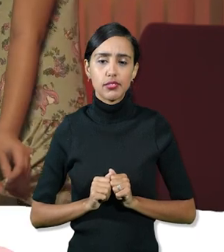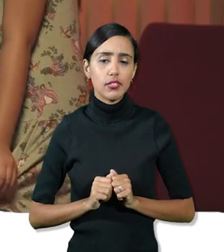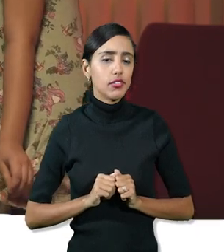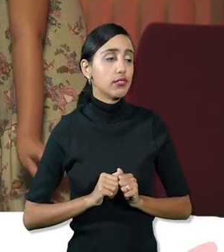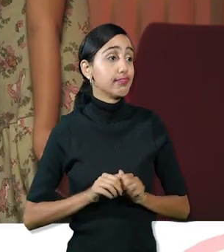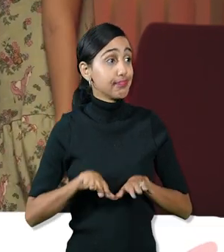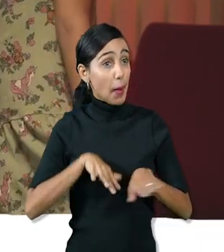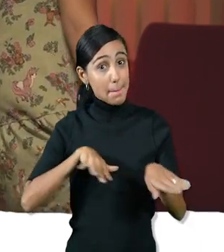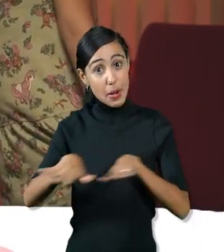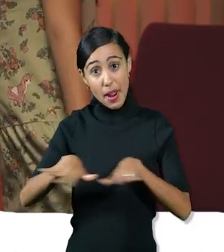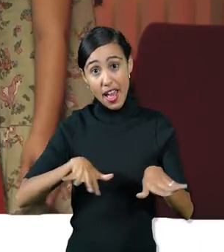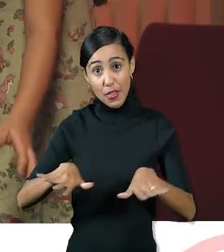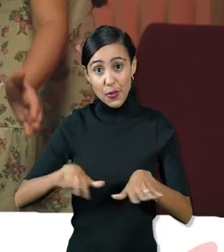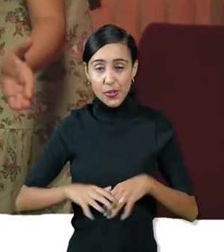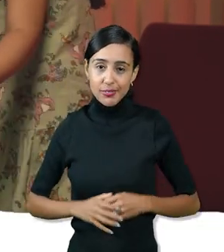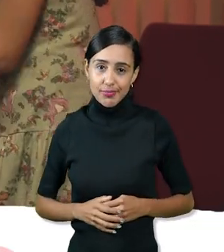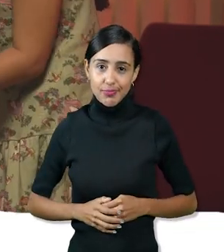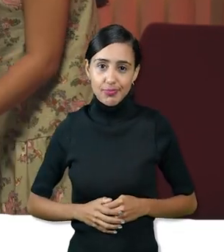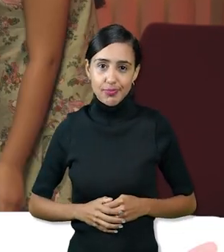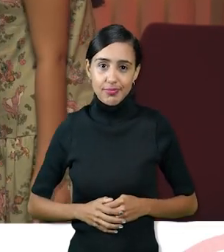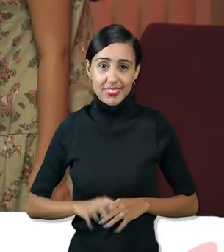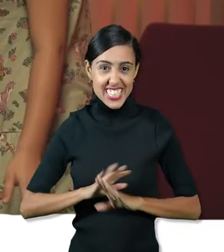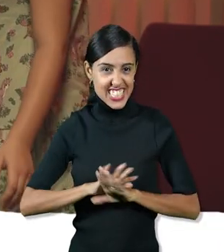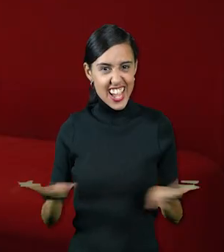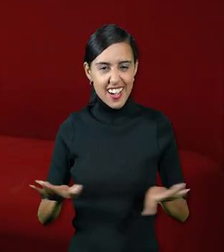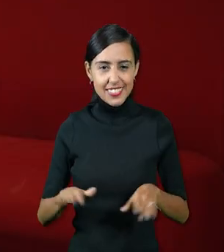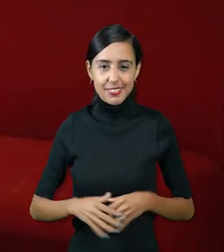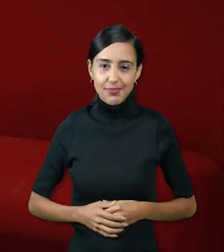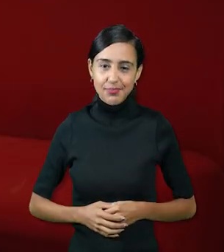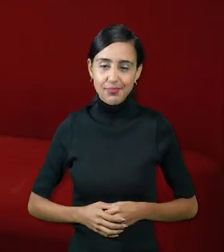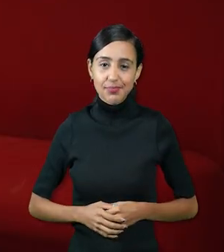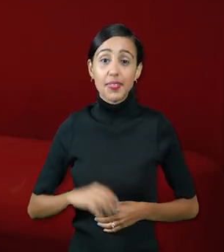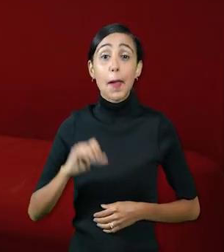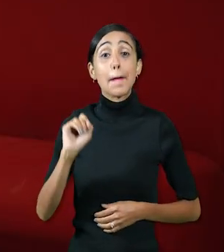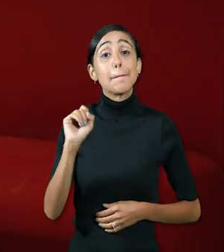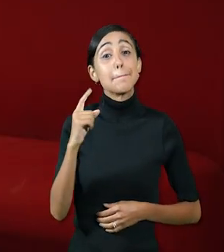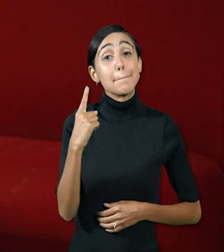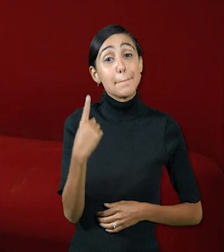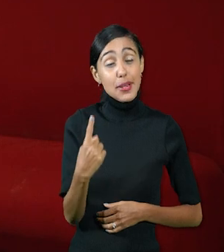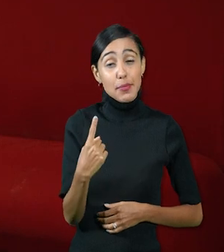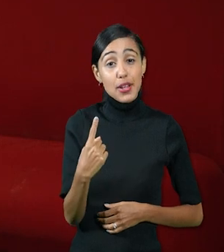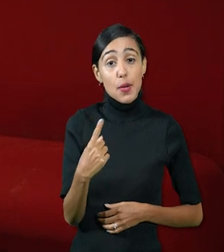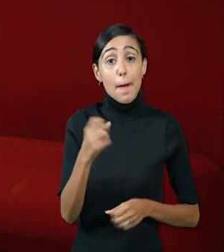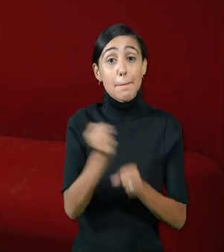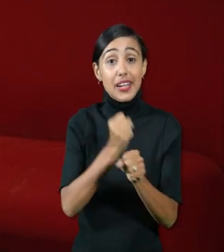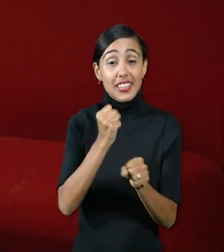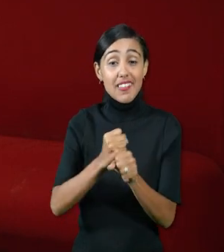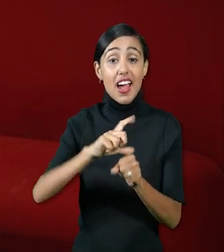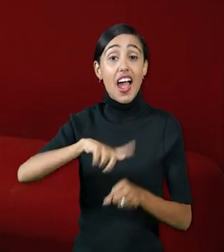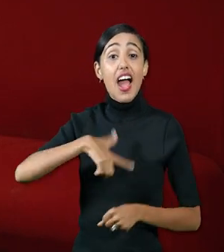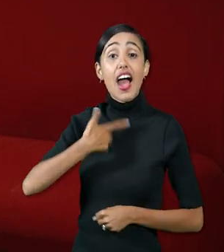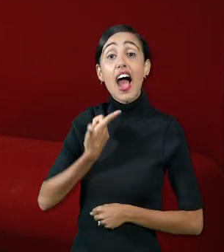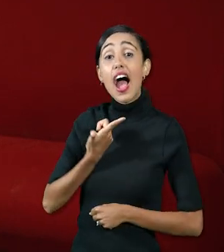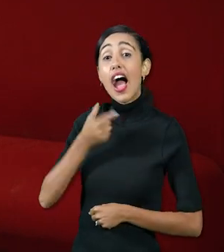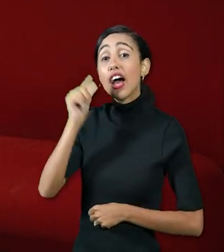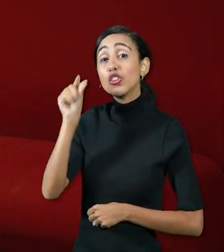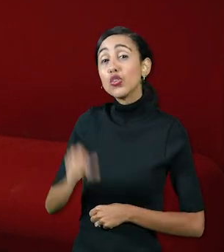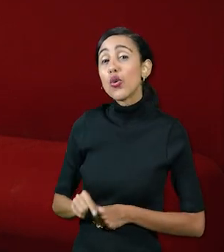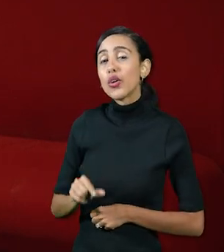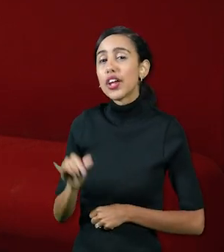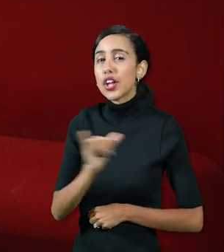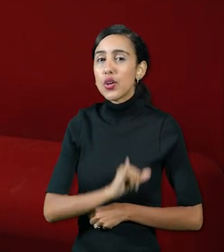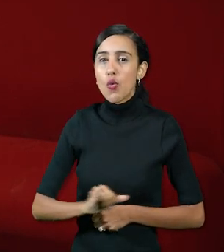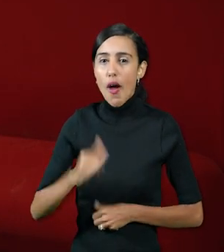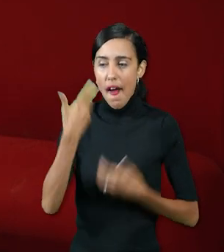¿Listos? ¡Acción! La primera herramienta para trabajar con los actores es la acción